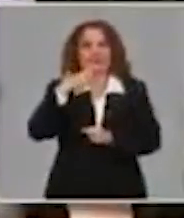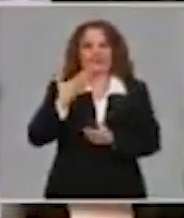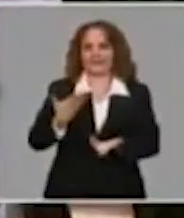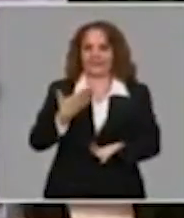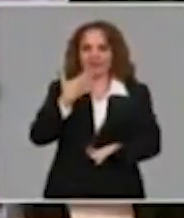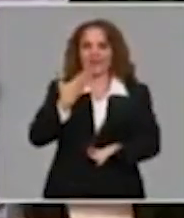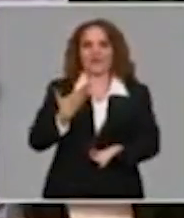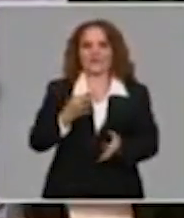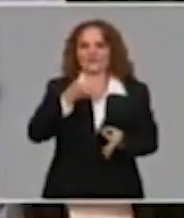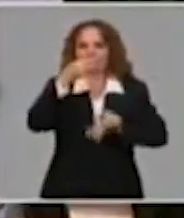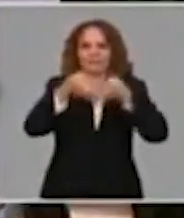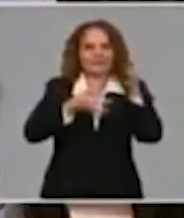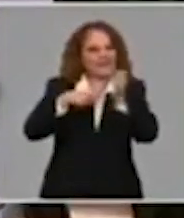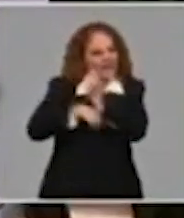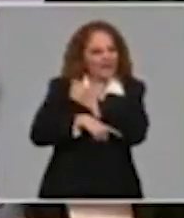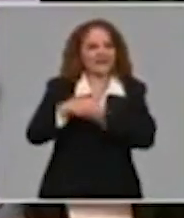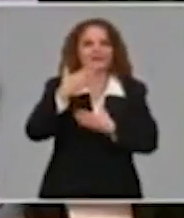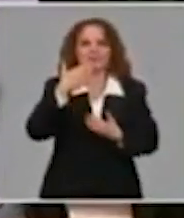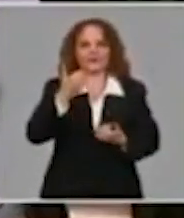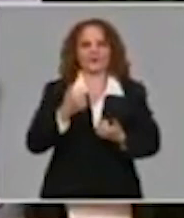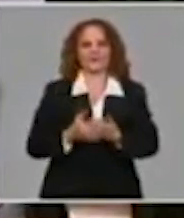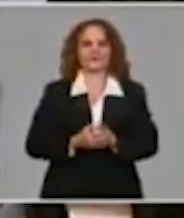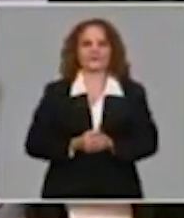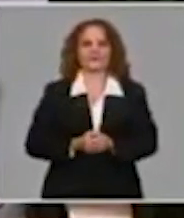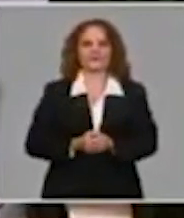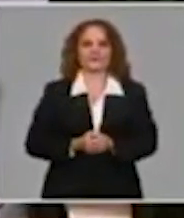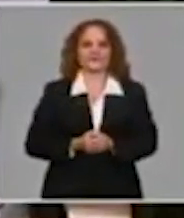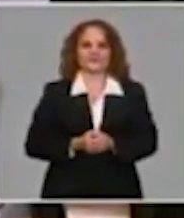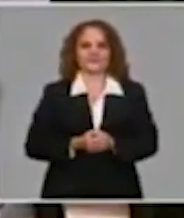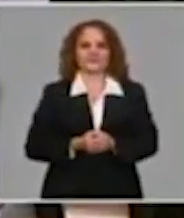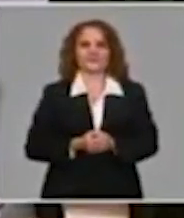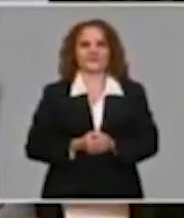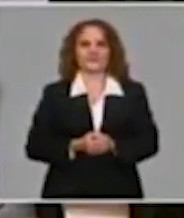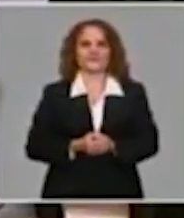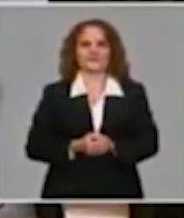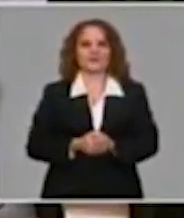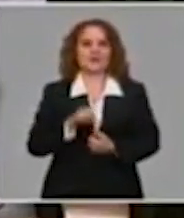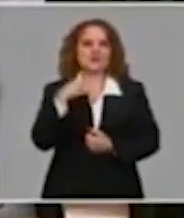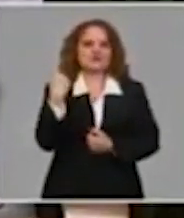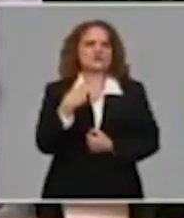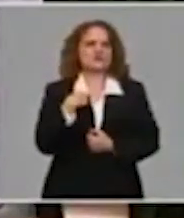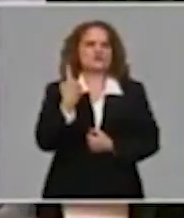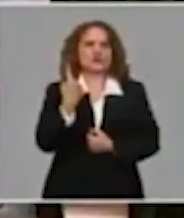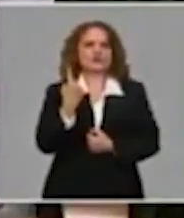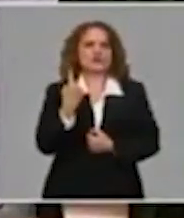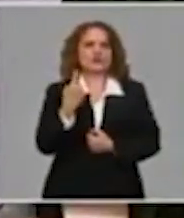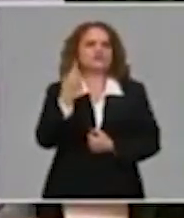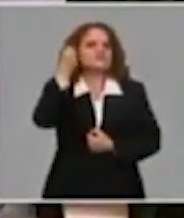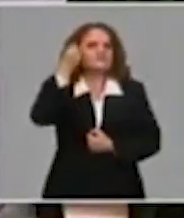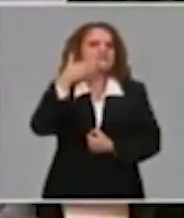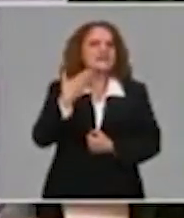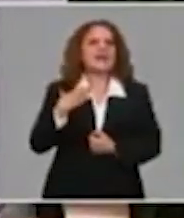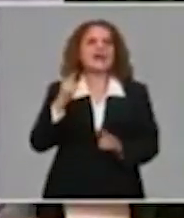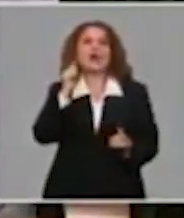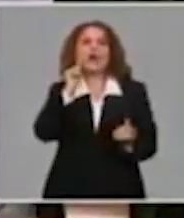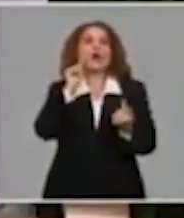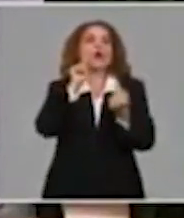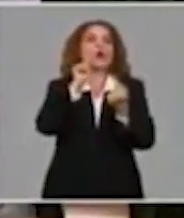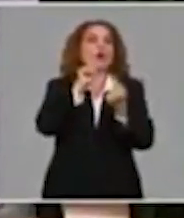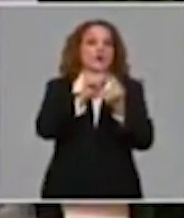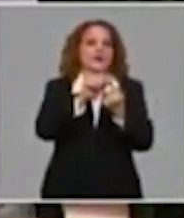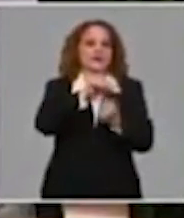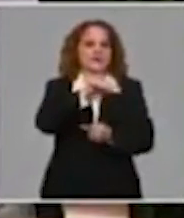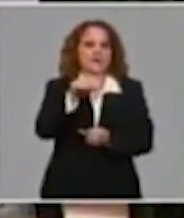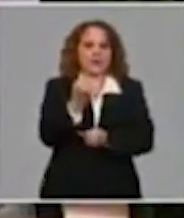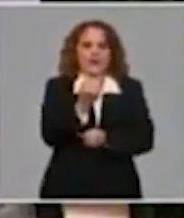traduce. Y tuvimos en cuenta los objetivos, es decir, cómo nosotros con el país iban a proyectarse los objetivos